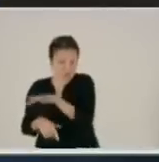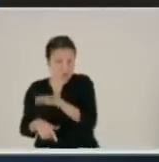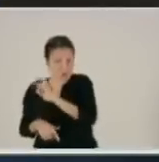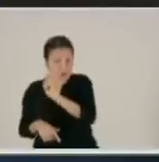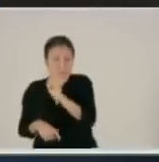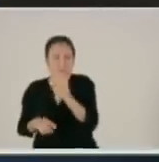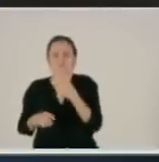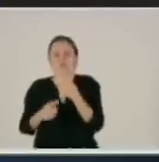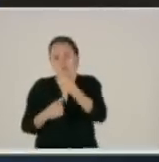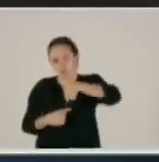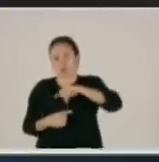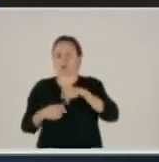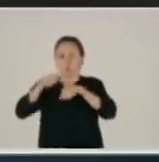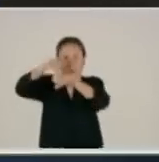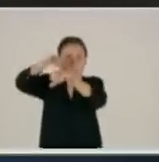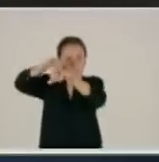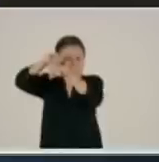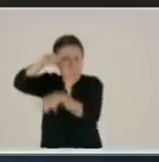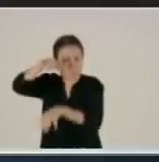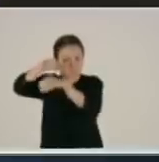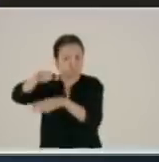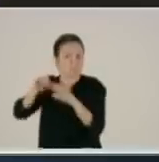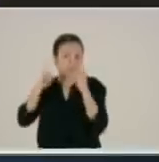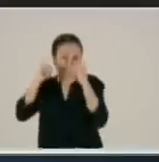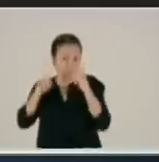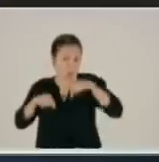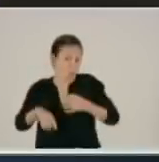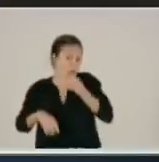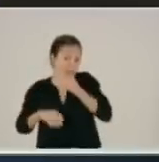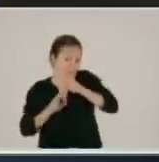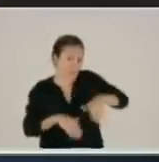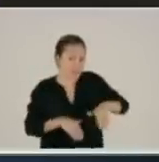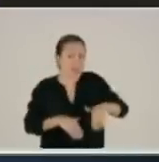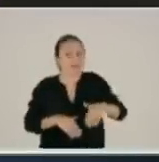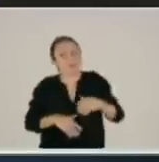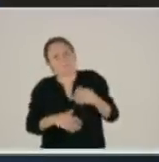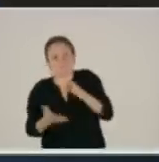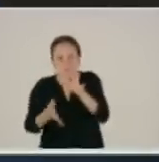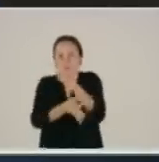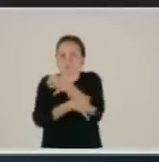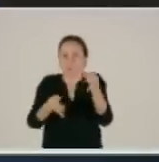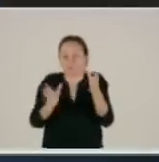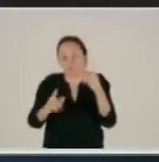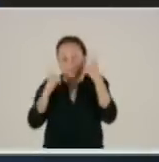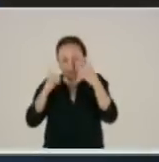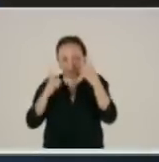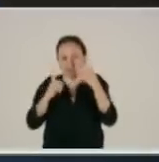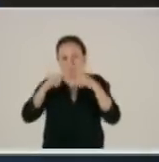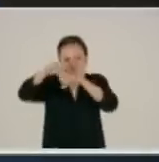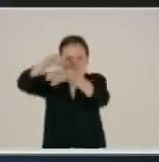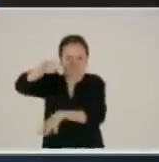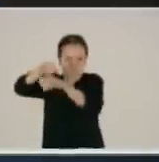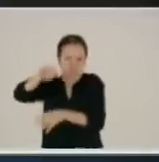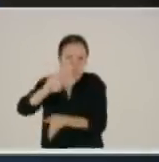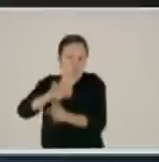relativamente eficaces y vamos a ver si las condiciones se dan para mañana para que podamos entrar ahí con fuerza con medios aéreos y reducir la intensidad en esta